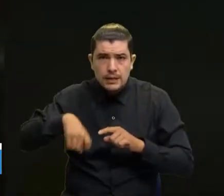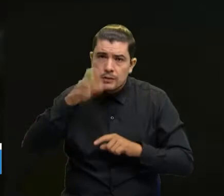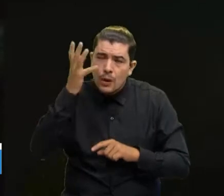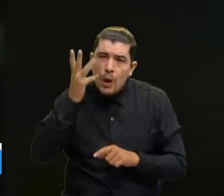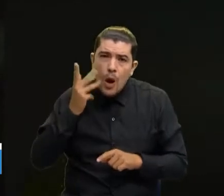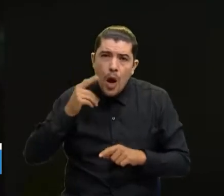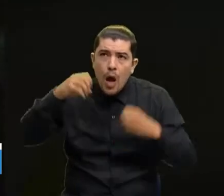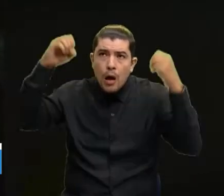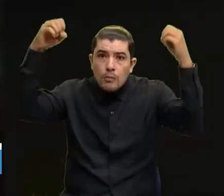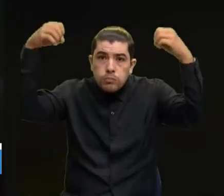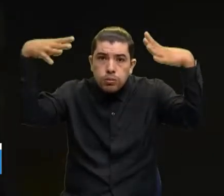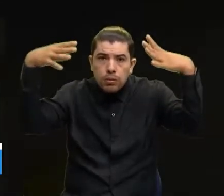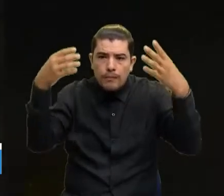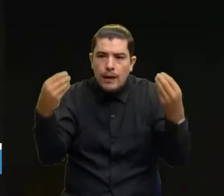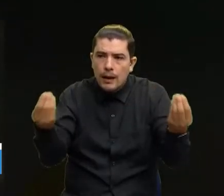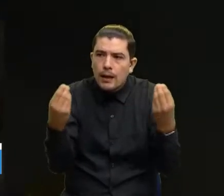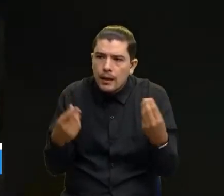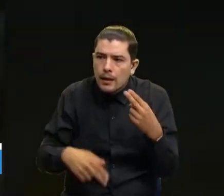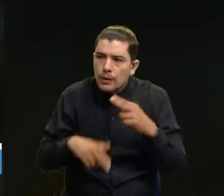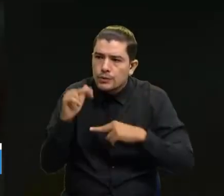porque entonces, ¿para qué la construyeron?